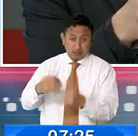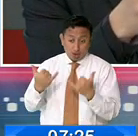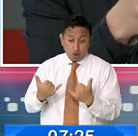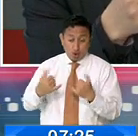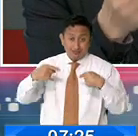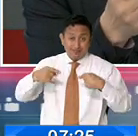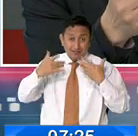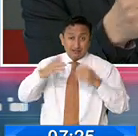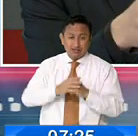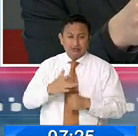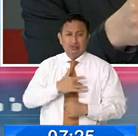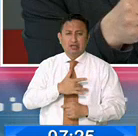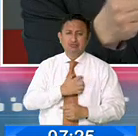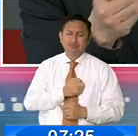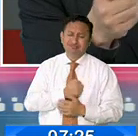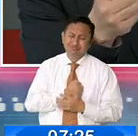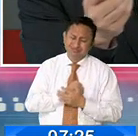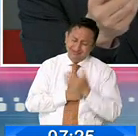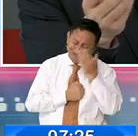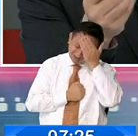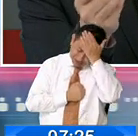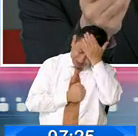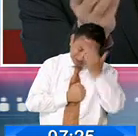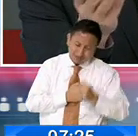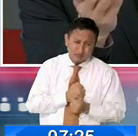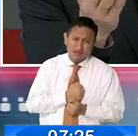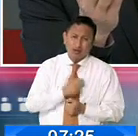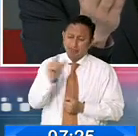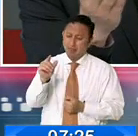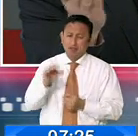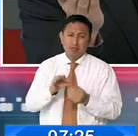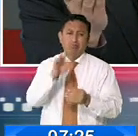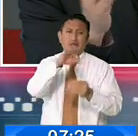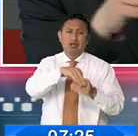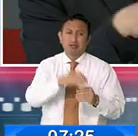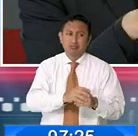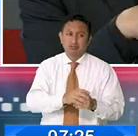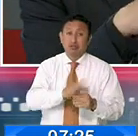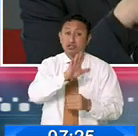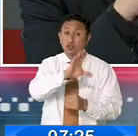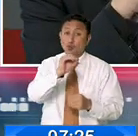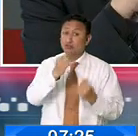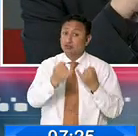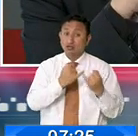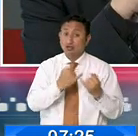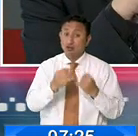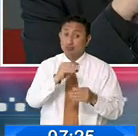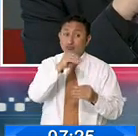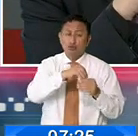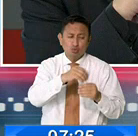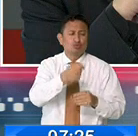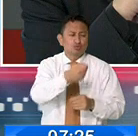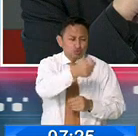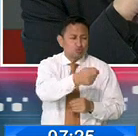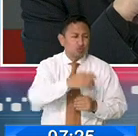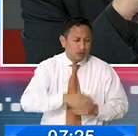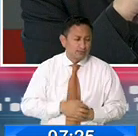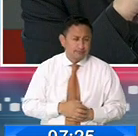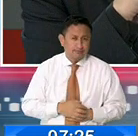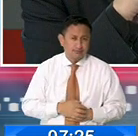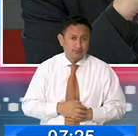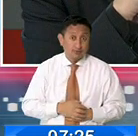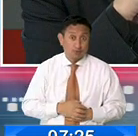épocas, nuestros corazones son la más noble y la monedita más baja que entregamos son 50 centavos. Tal cual. Y